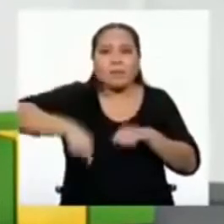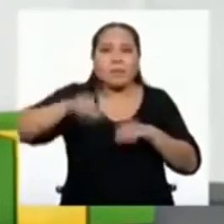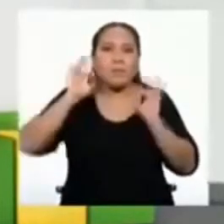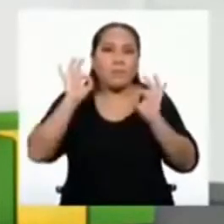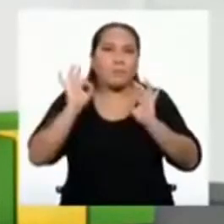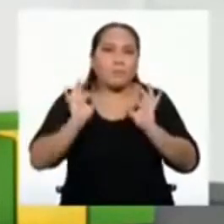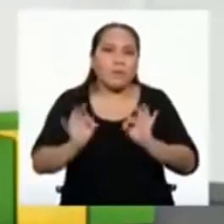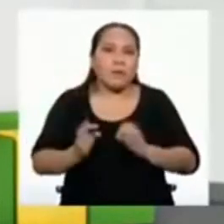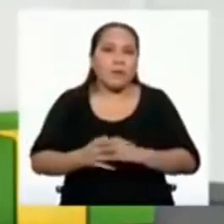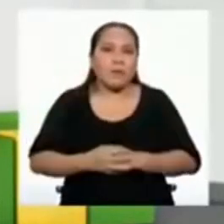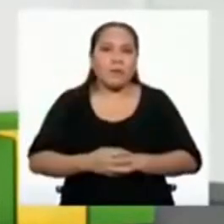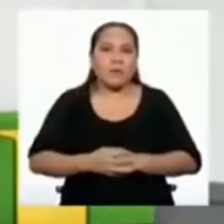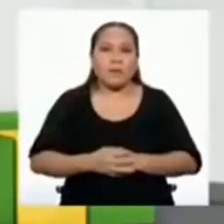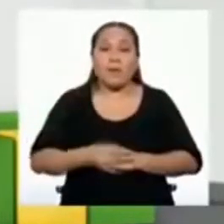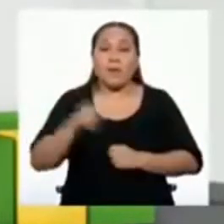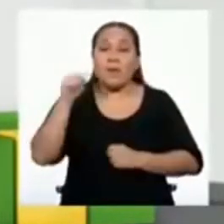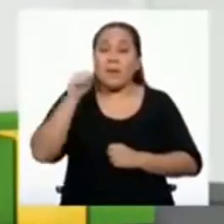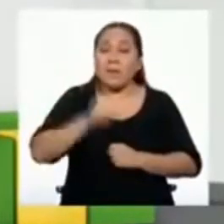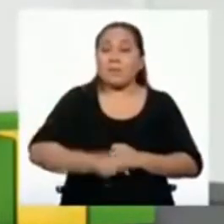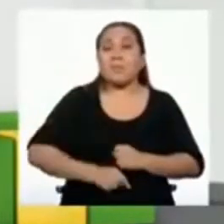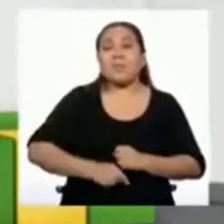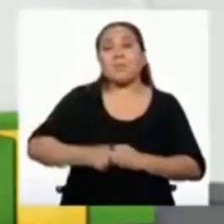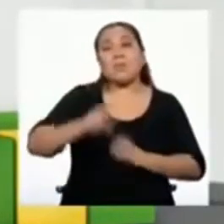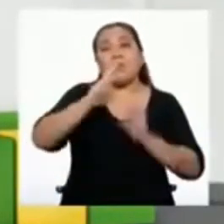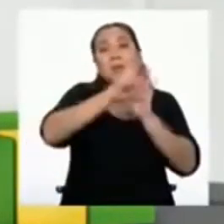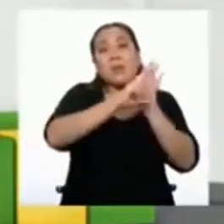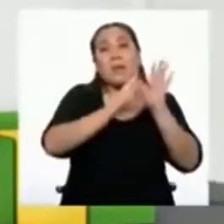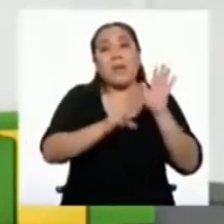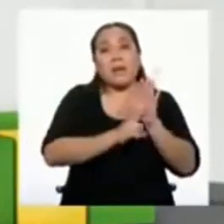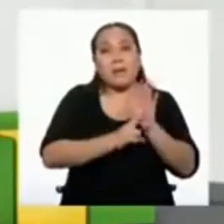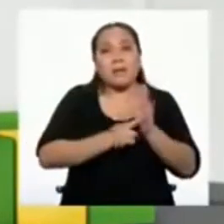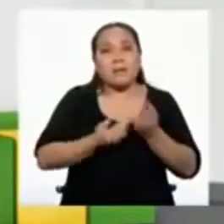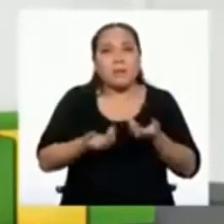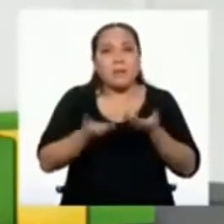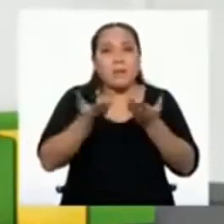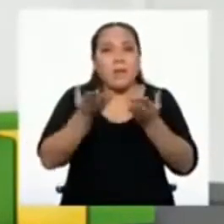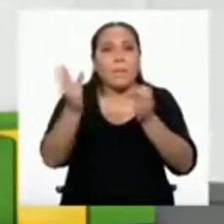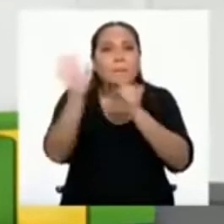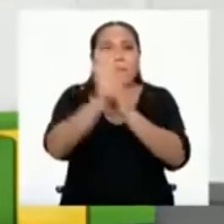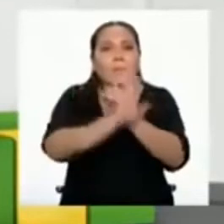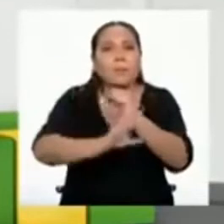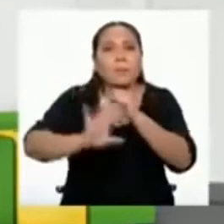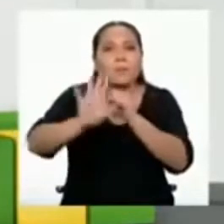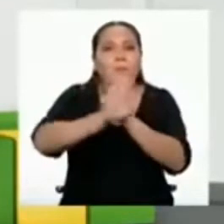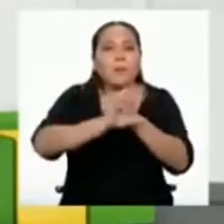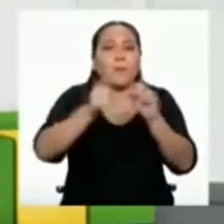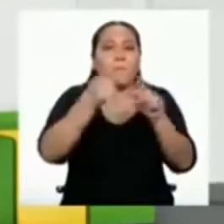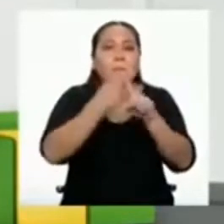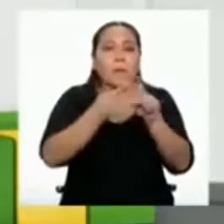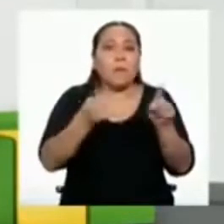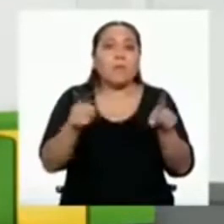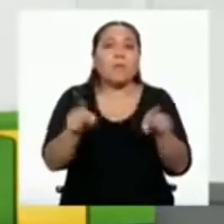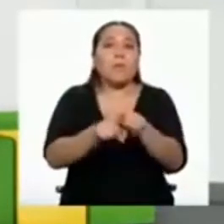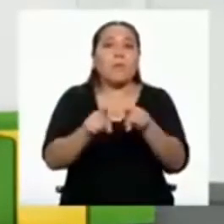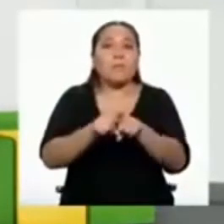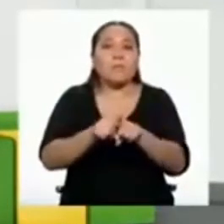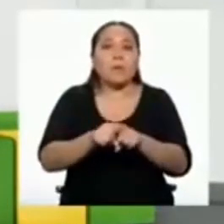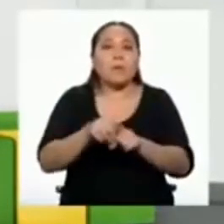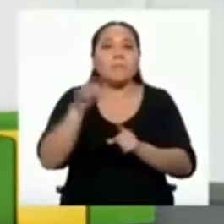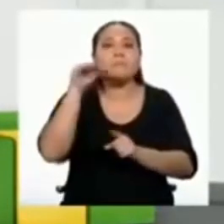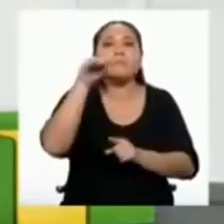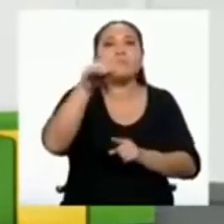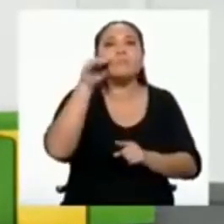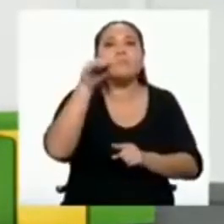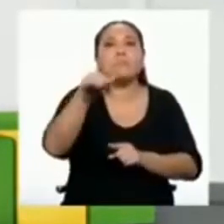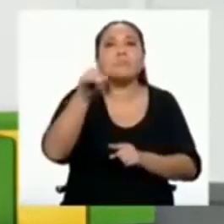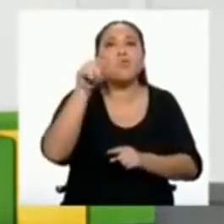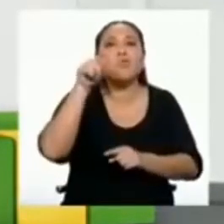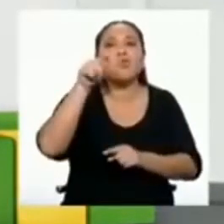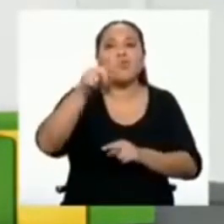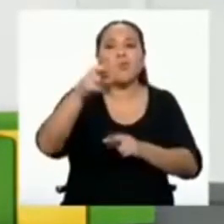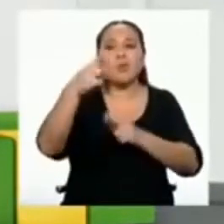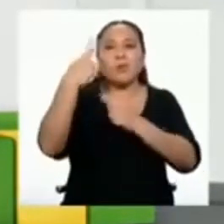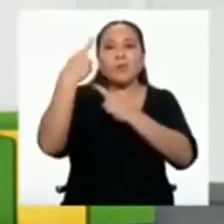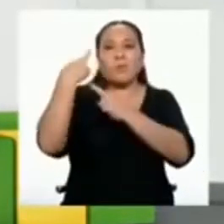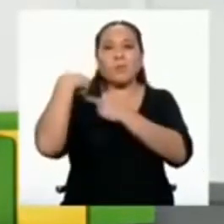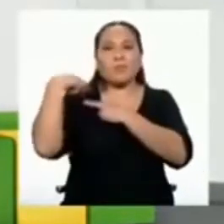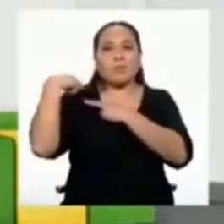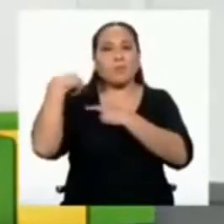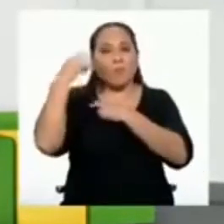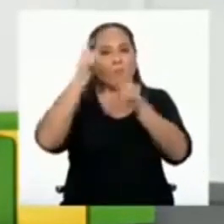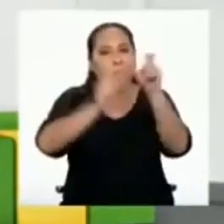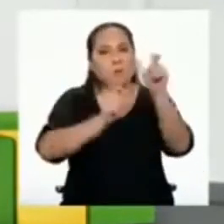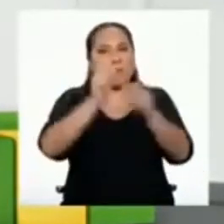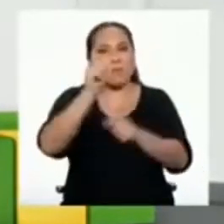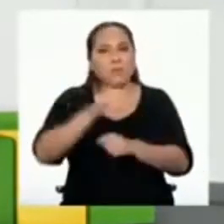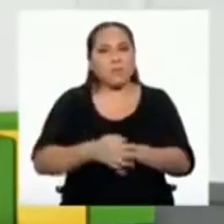una medida que busca protegernos, pero también apela mucho a nuestra responsabilidad como ciudadanas y ciudadanos. ¿Qué nos falta